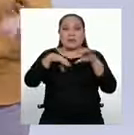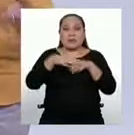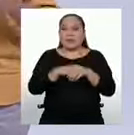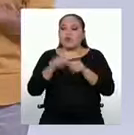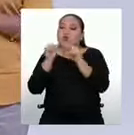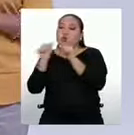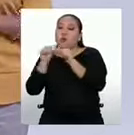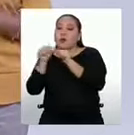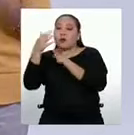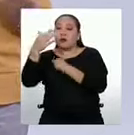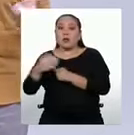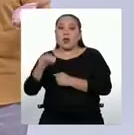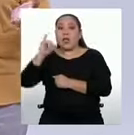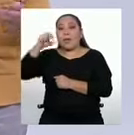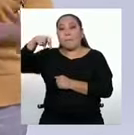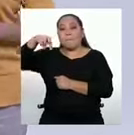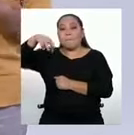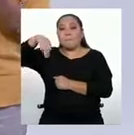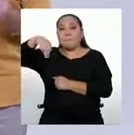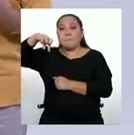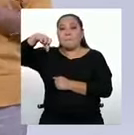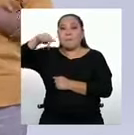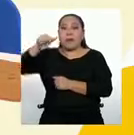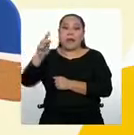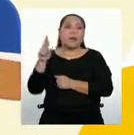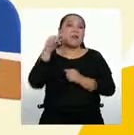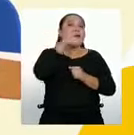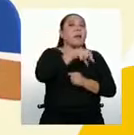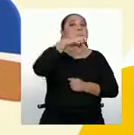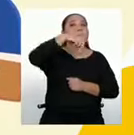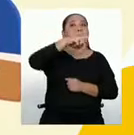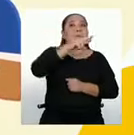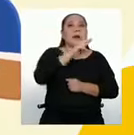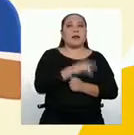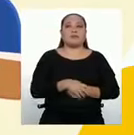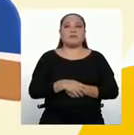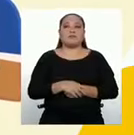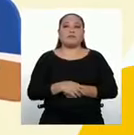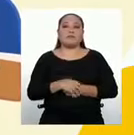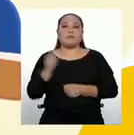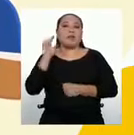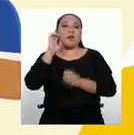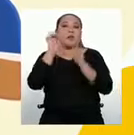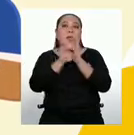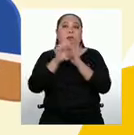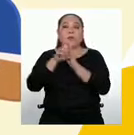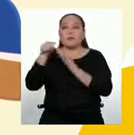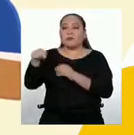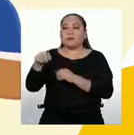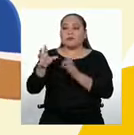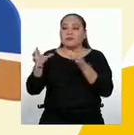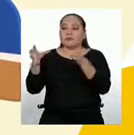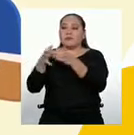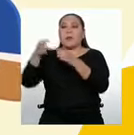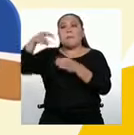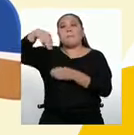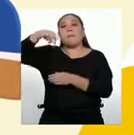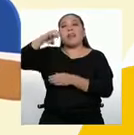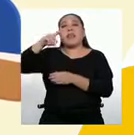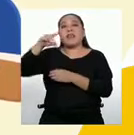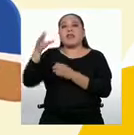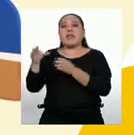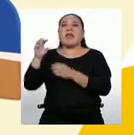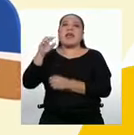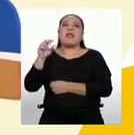impar y luego hacemos ejemplos para una cantidad de datos par? Por ejemplo, me piden hallar la mediana de los siguientes datos. 3,